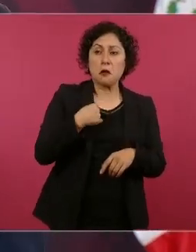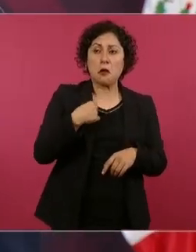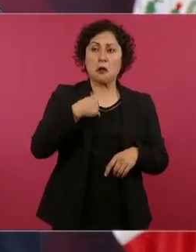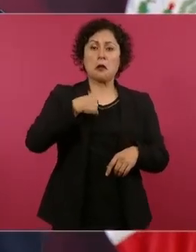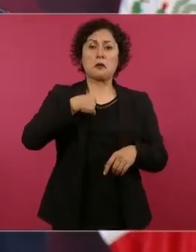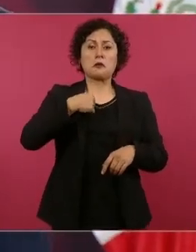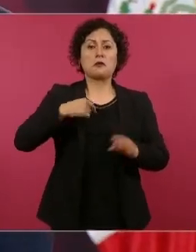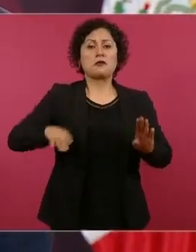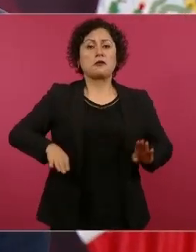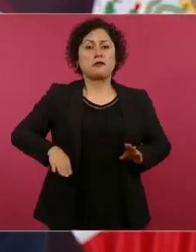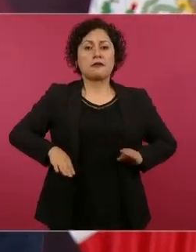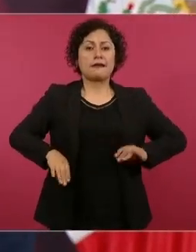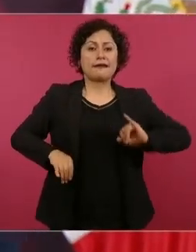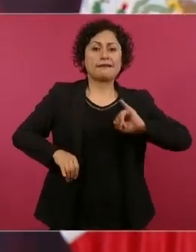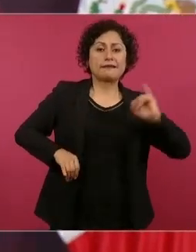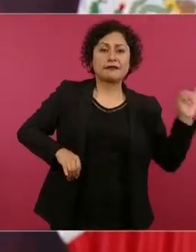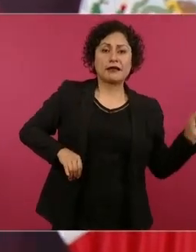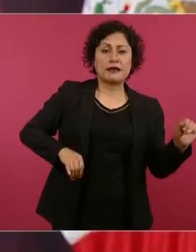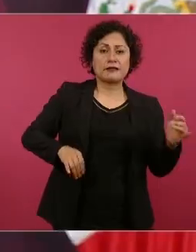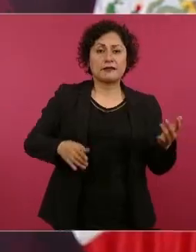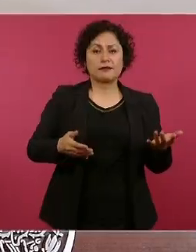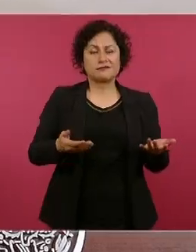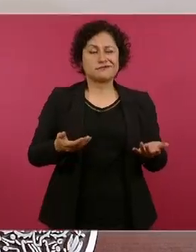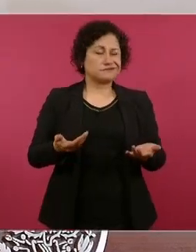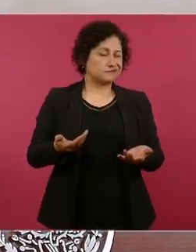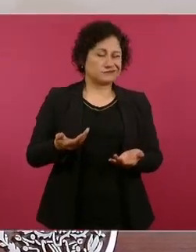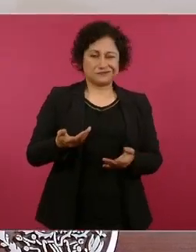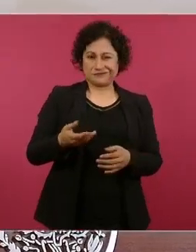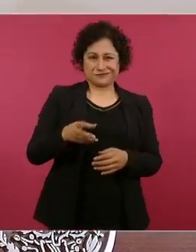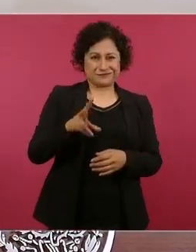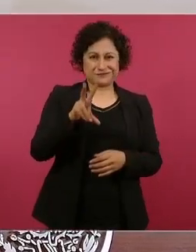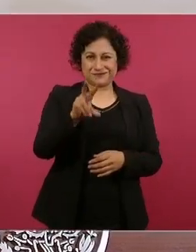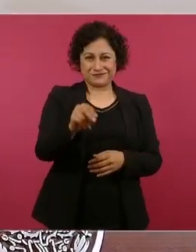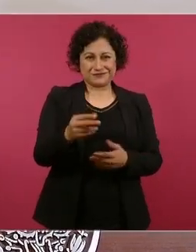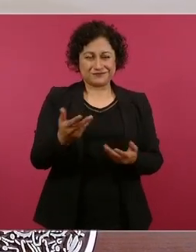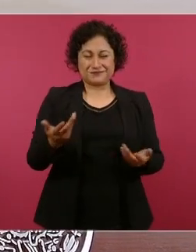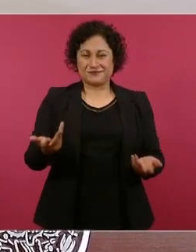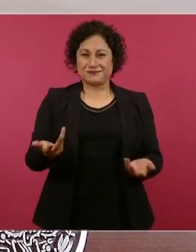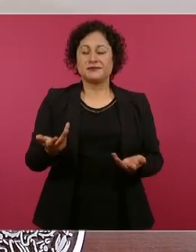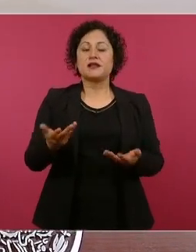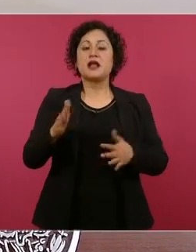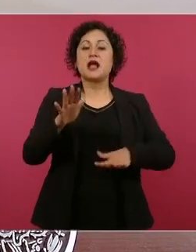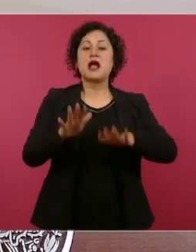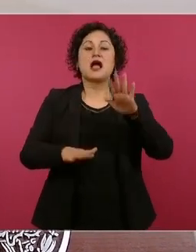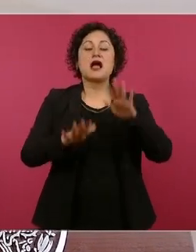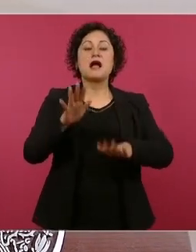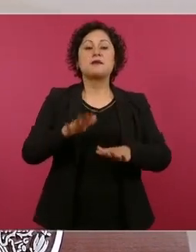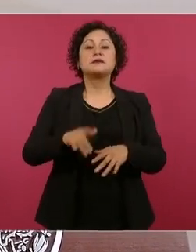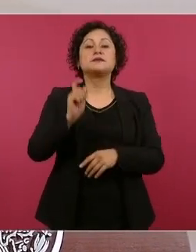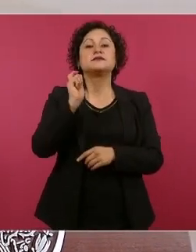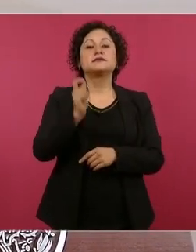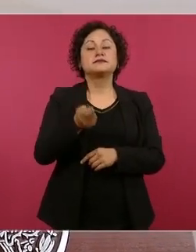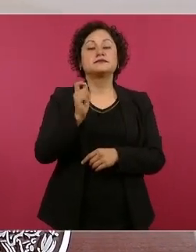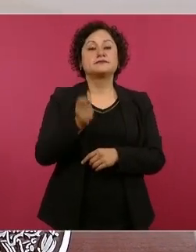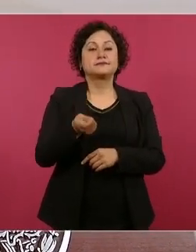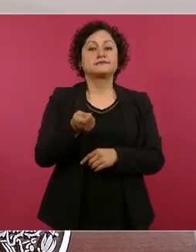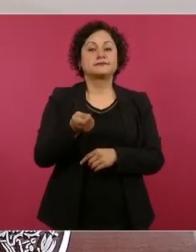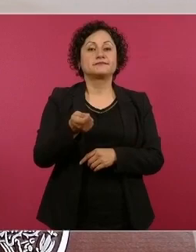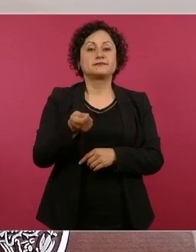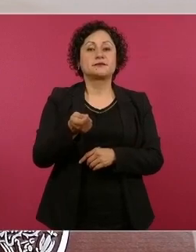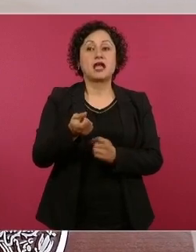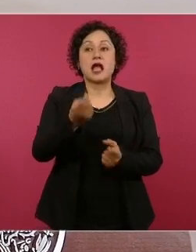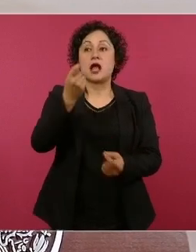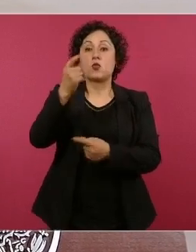también se autonombran, autodenominan defensores de derechos